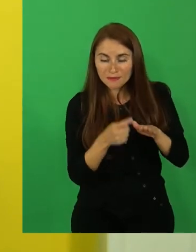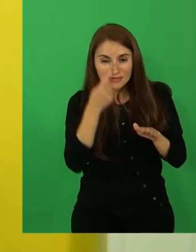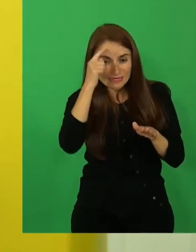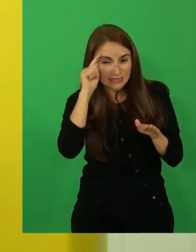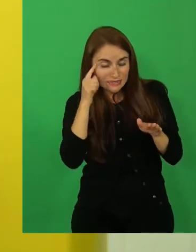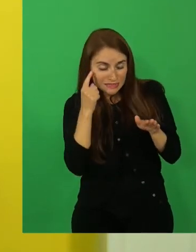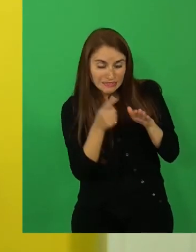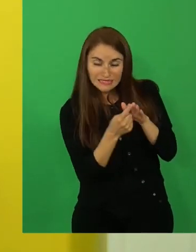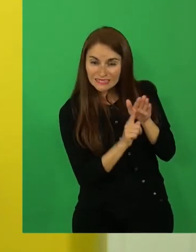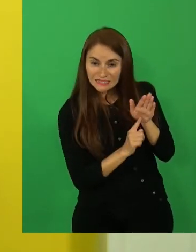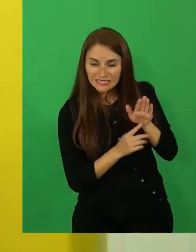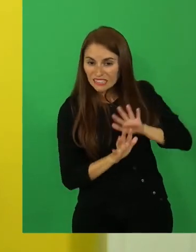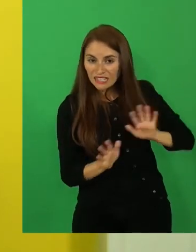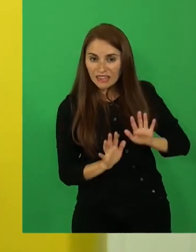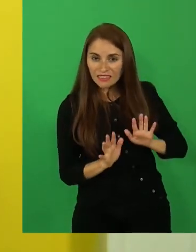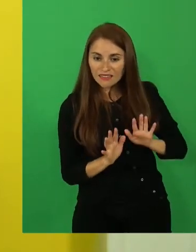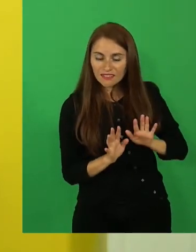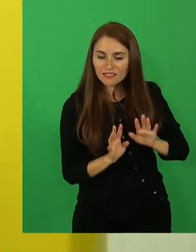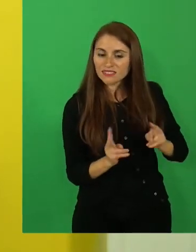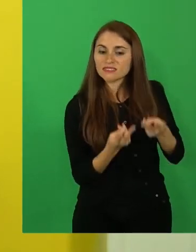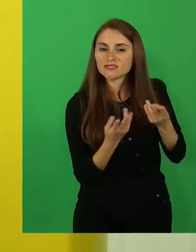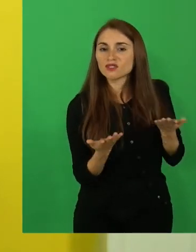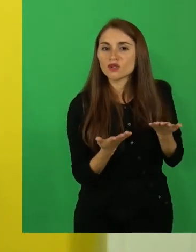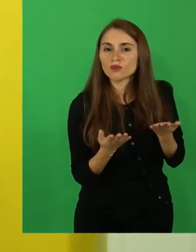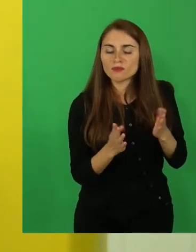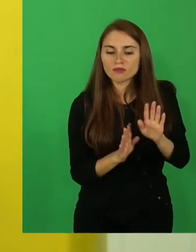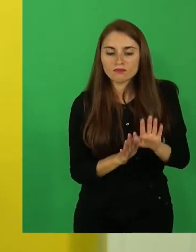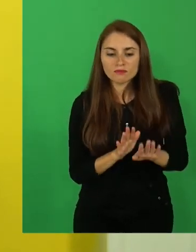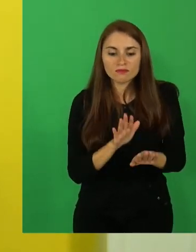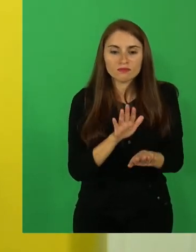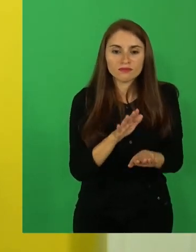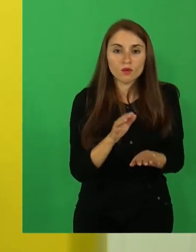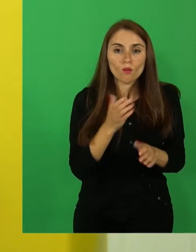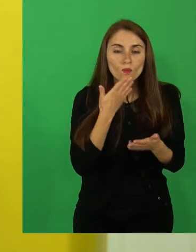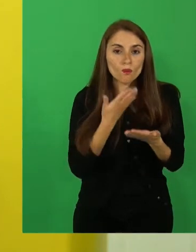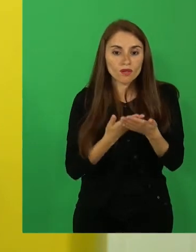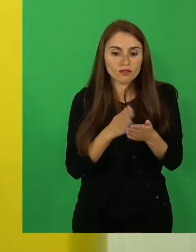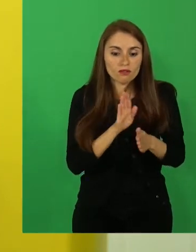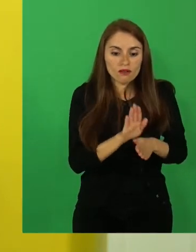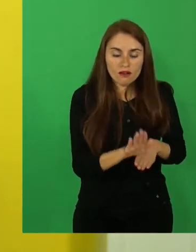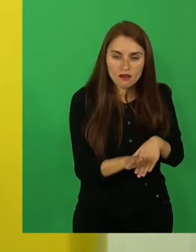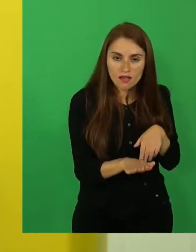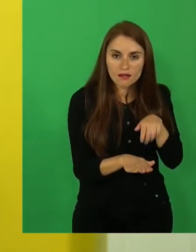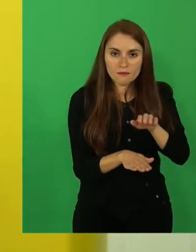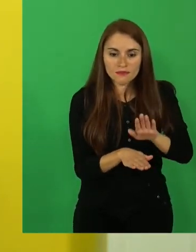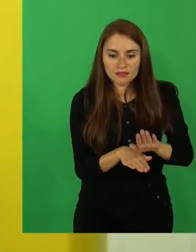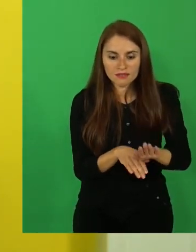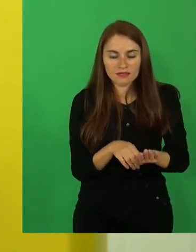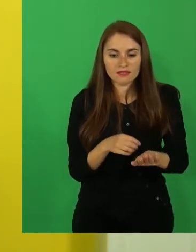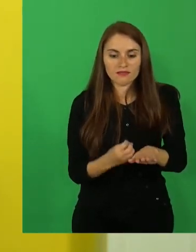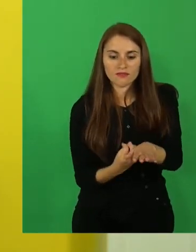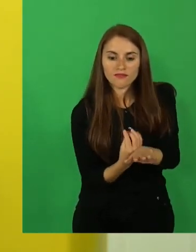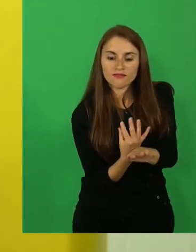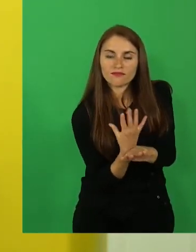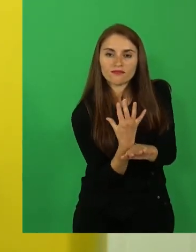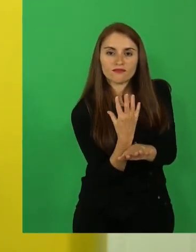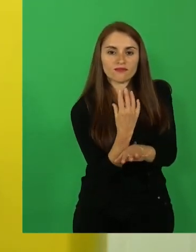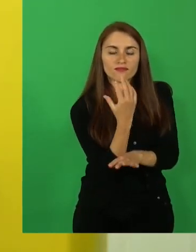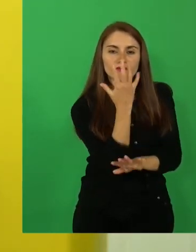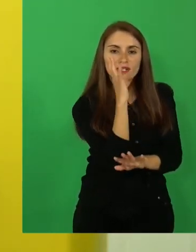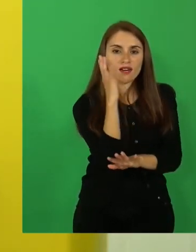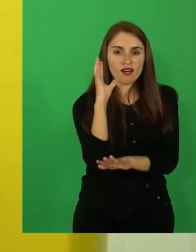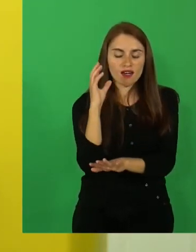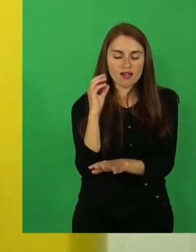que caminar mucho, hizo que mientras ella iba caminando,